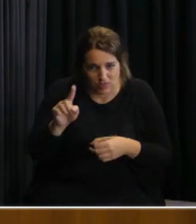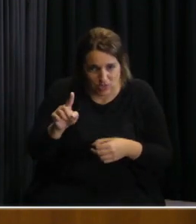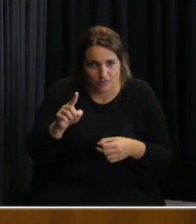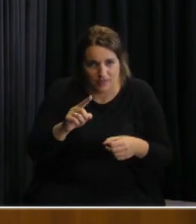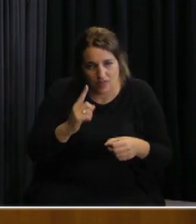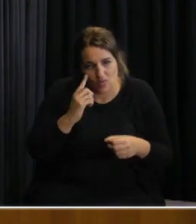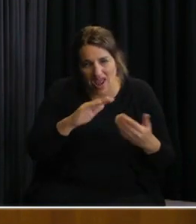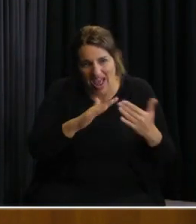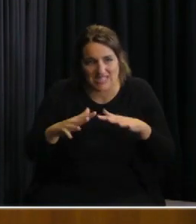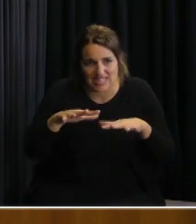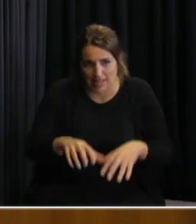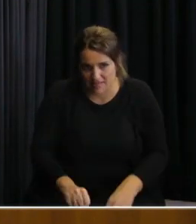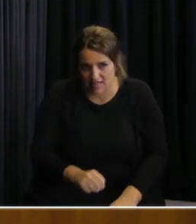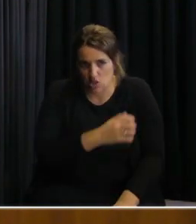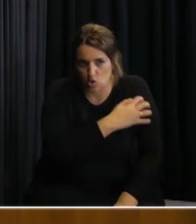asentamientos